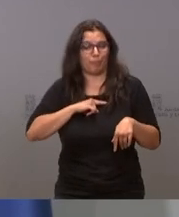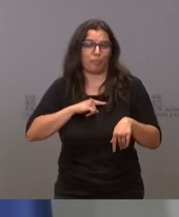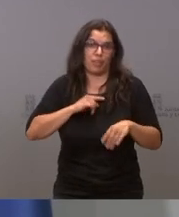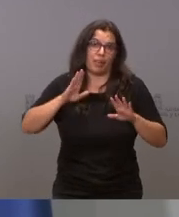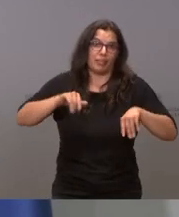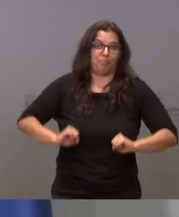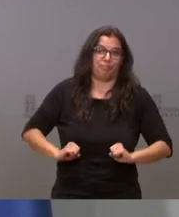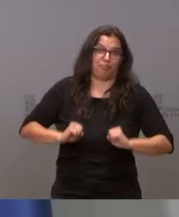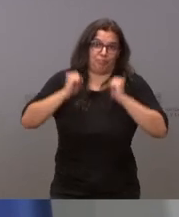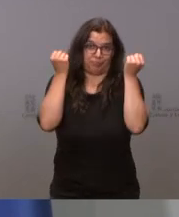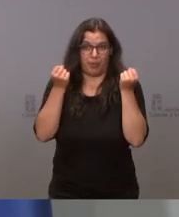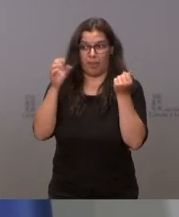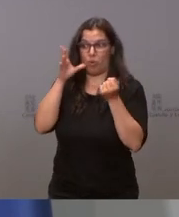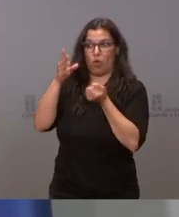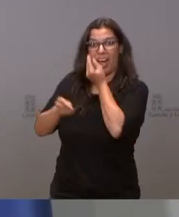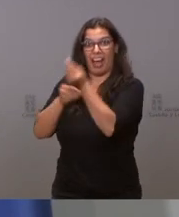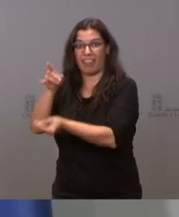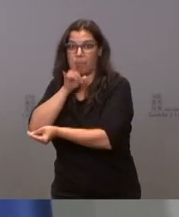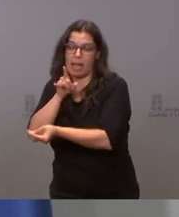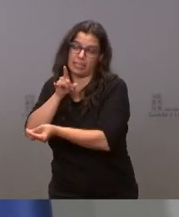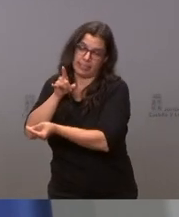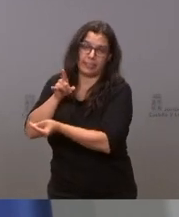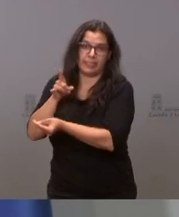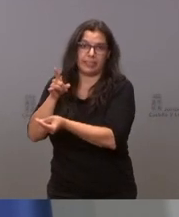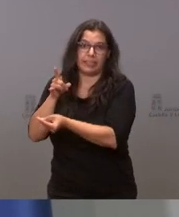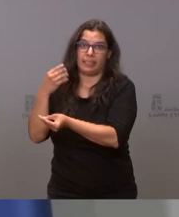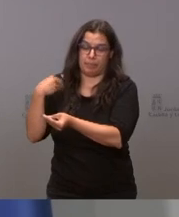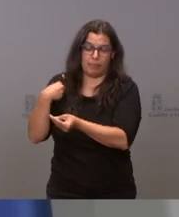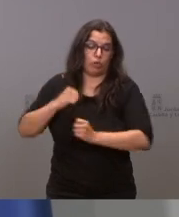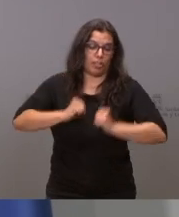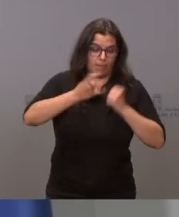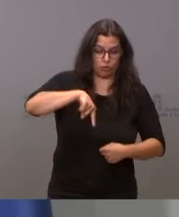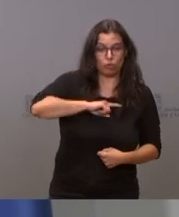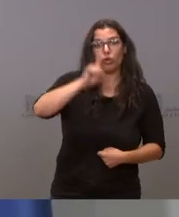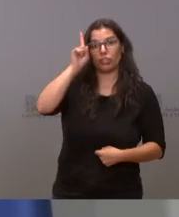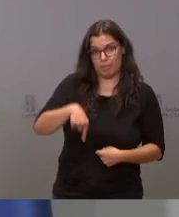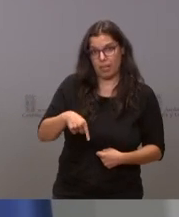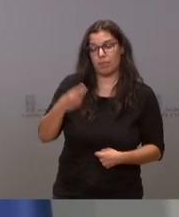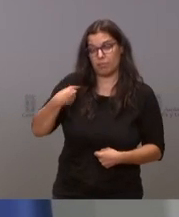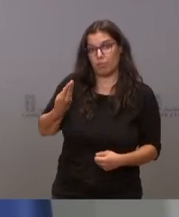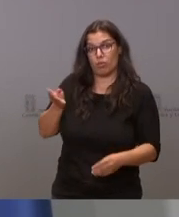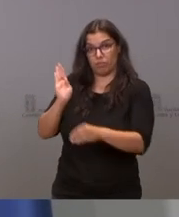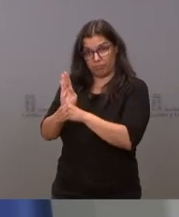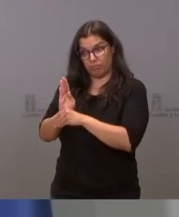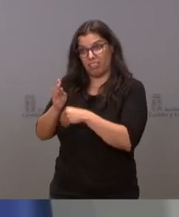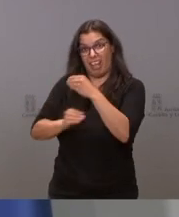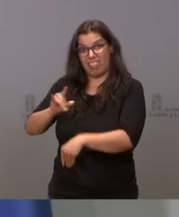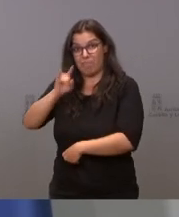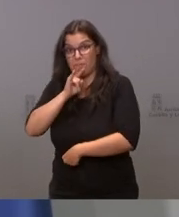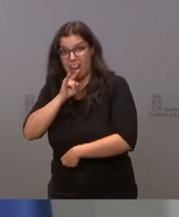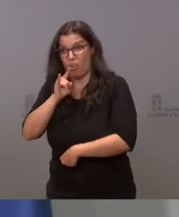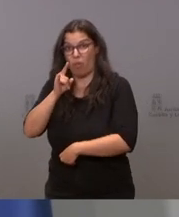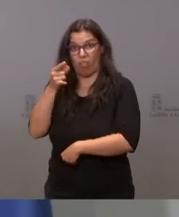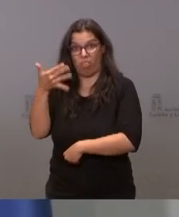desfacer los entuertos del ingreso mínimo vital como vamos también a salir a desfacer los entuertos de estas